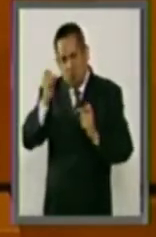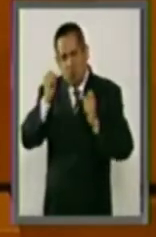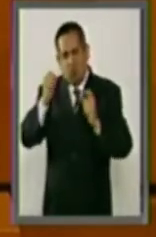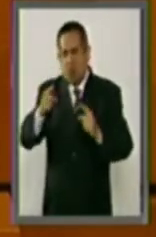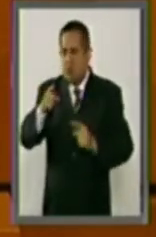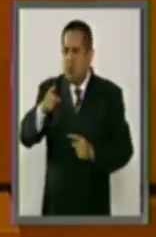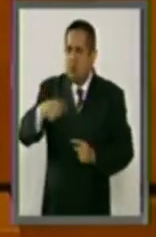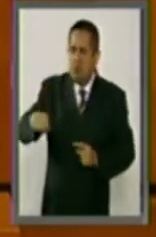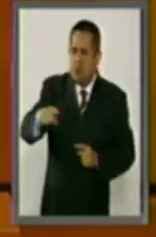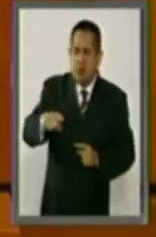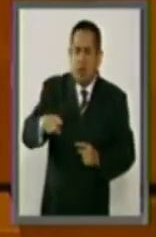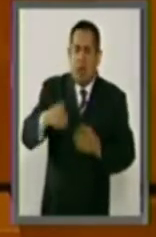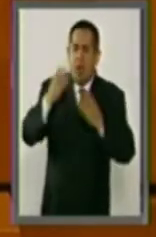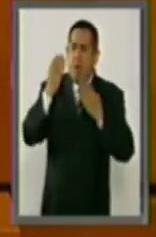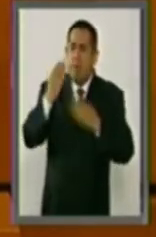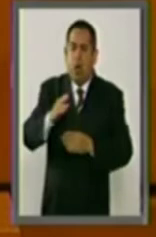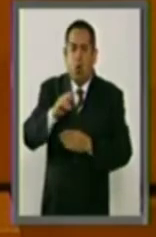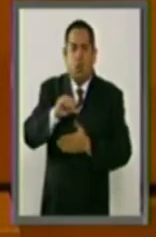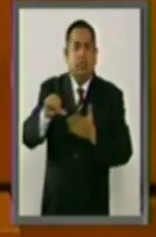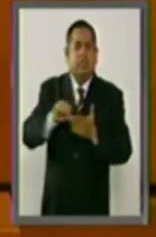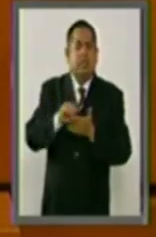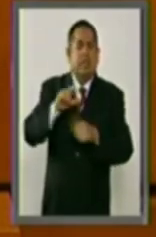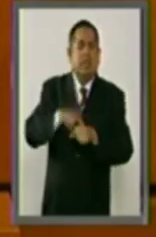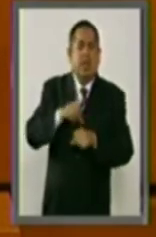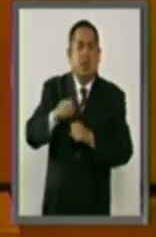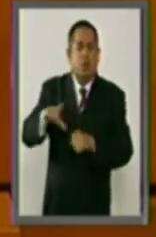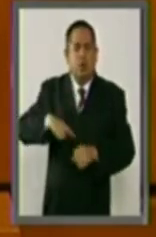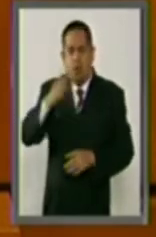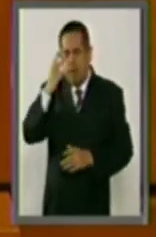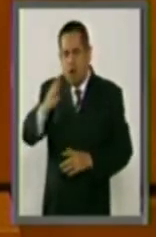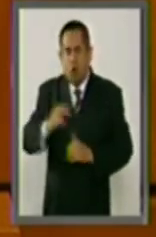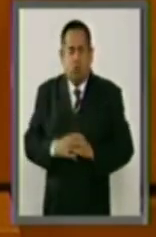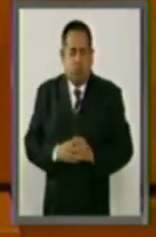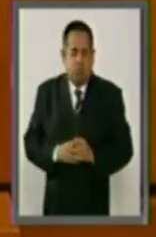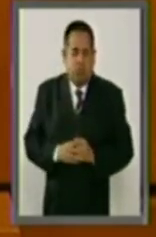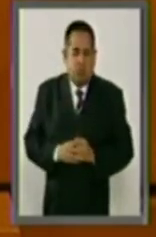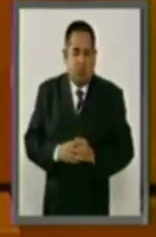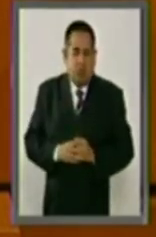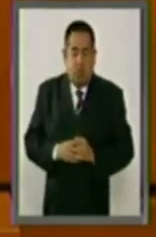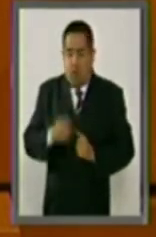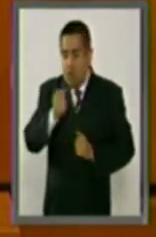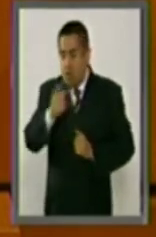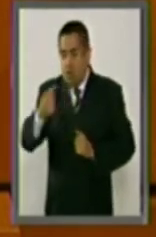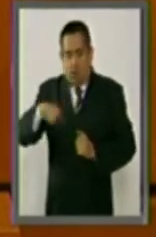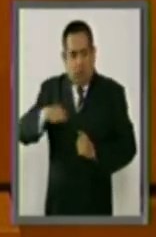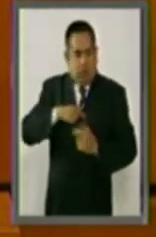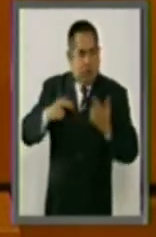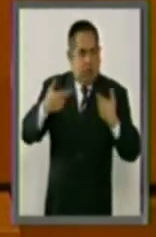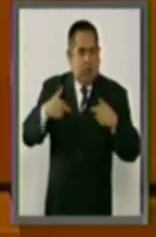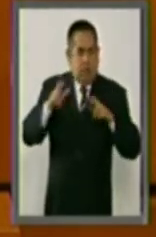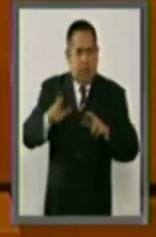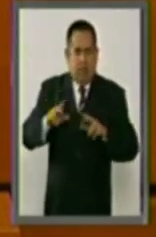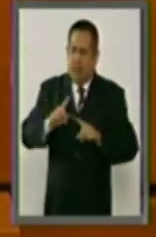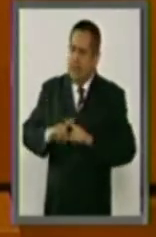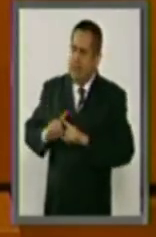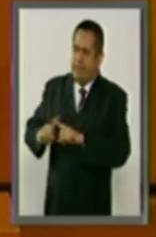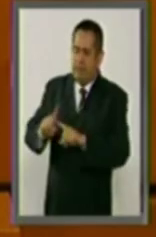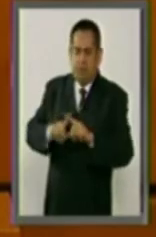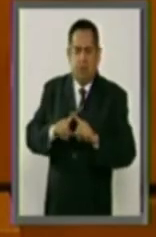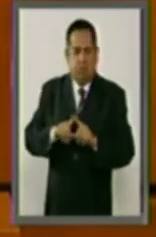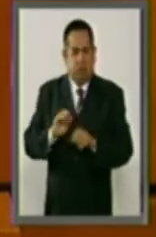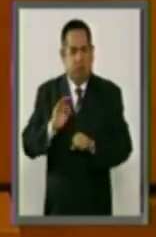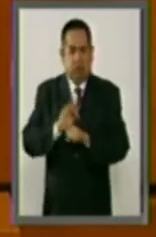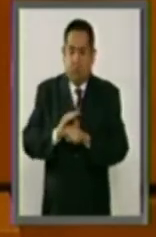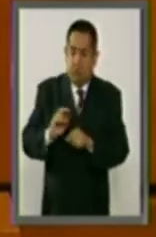este Banco Central del Estado Mexicano. Para los que representamos los diferentes intereses